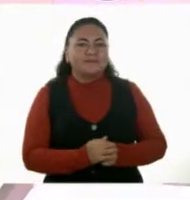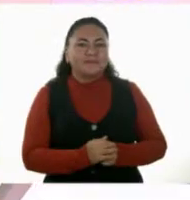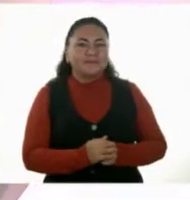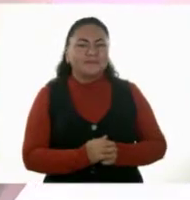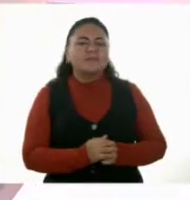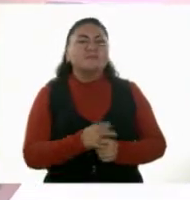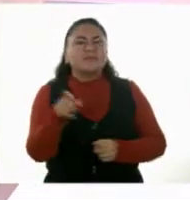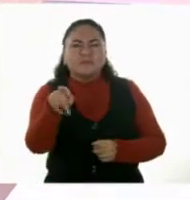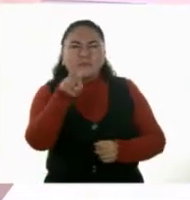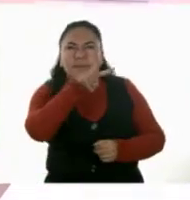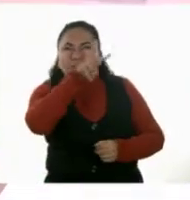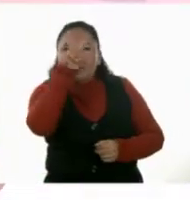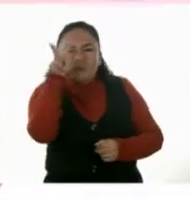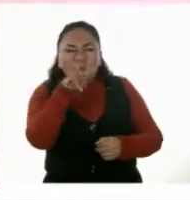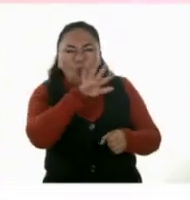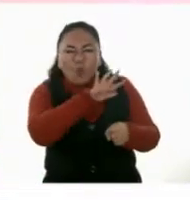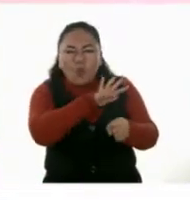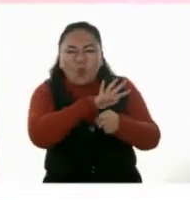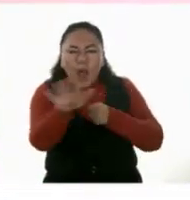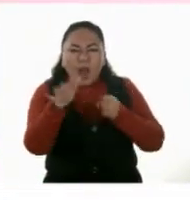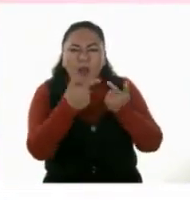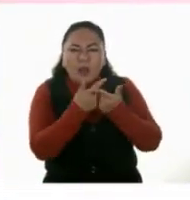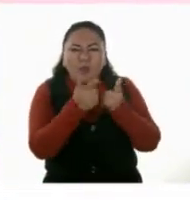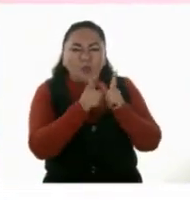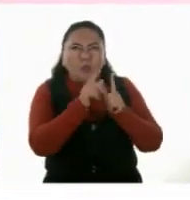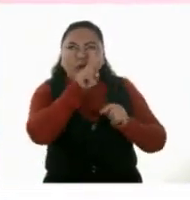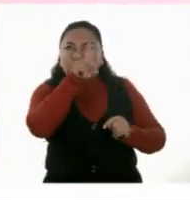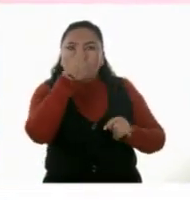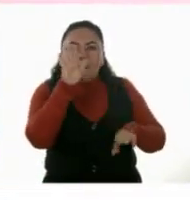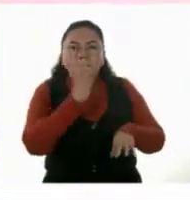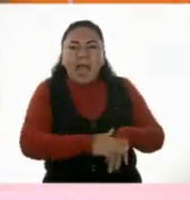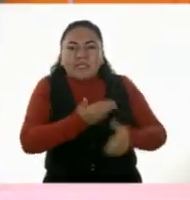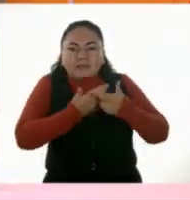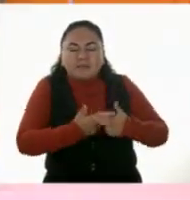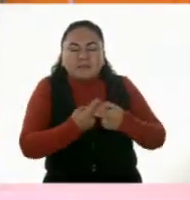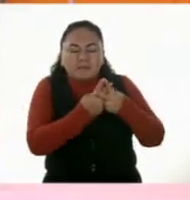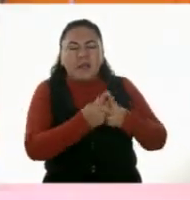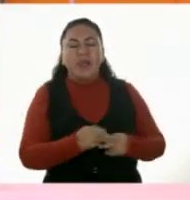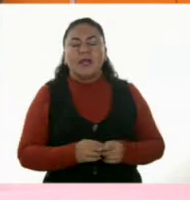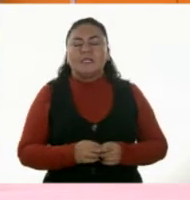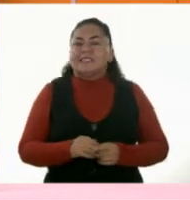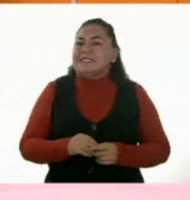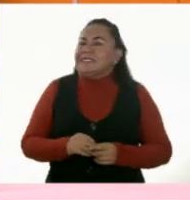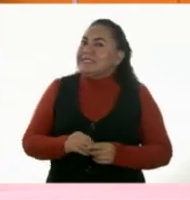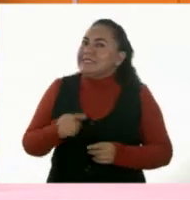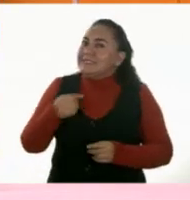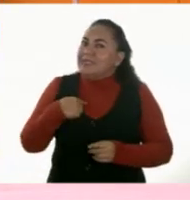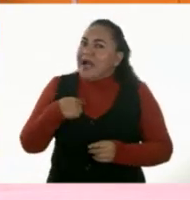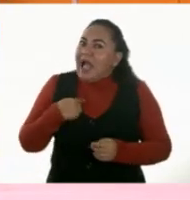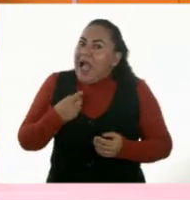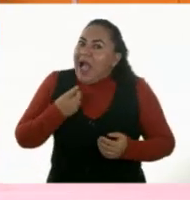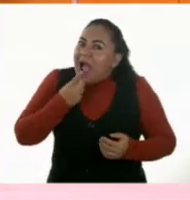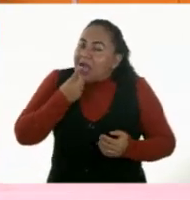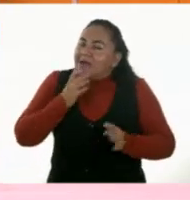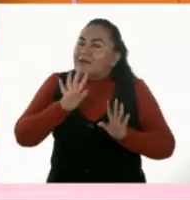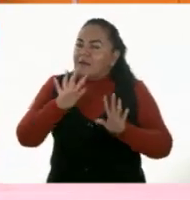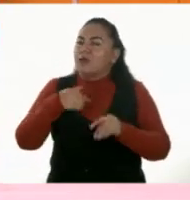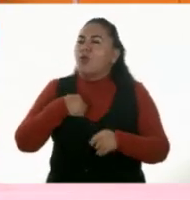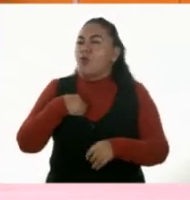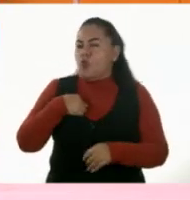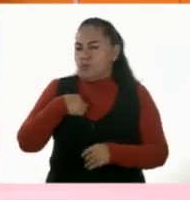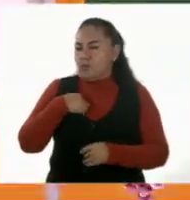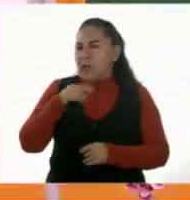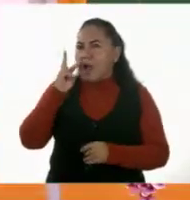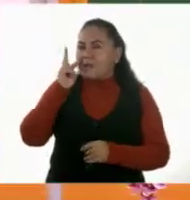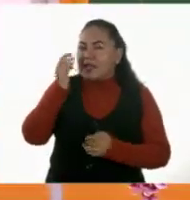¿Qué grupo tiene más estrellas? Pues creo que me estaba adelantando un poco, pero ahora sí que revisando